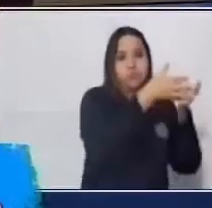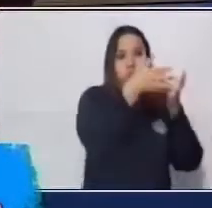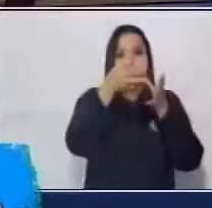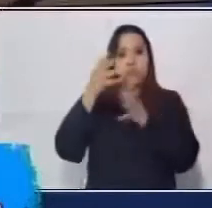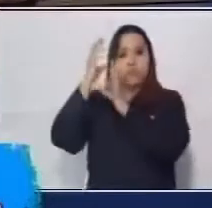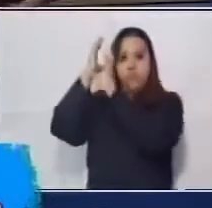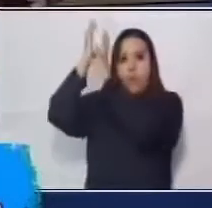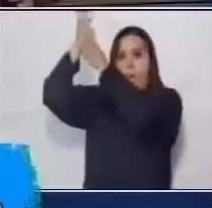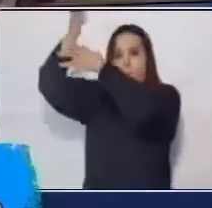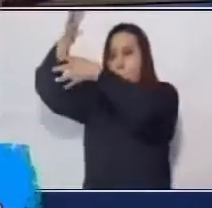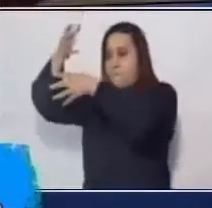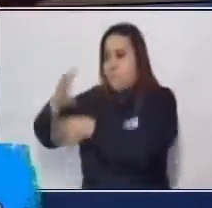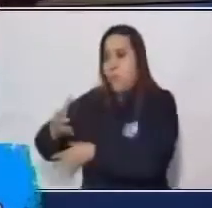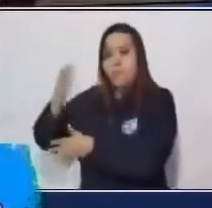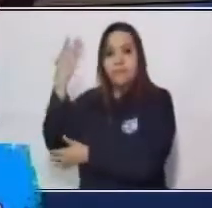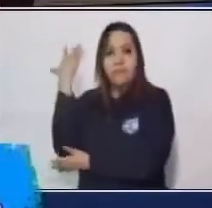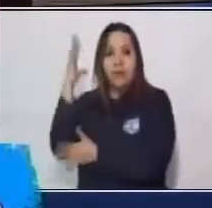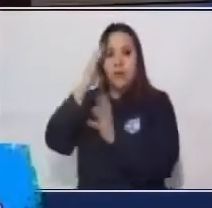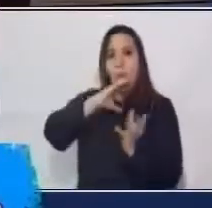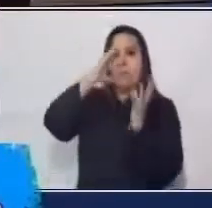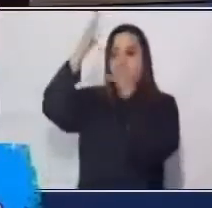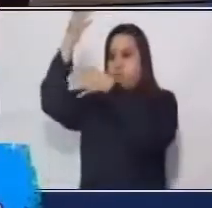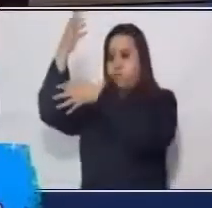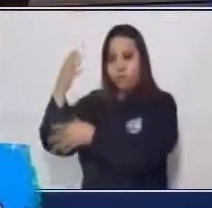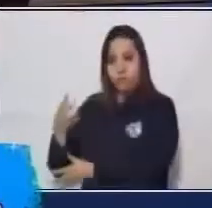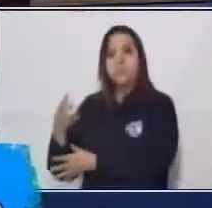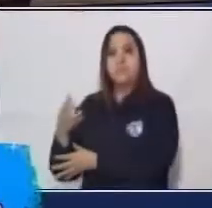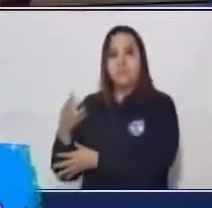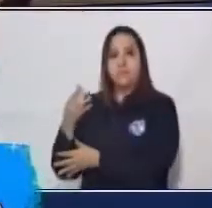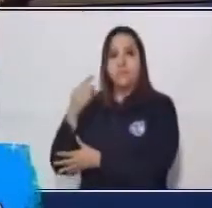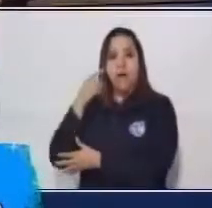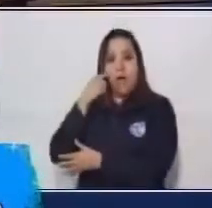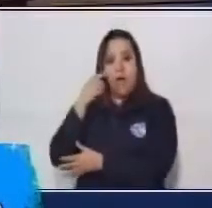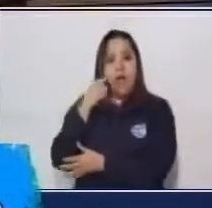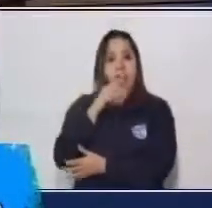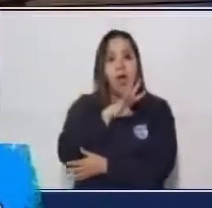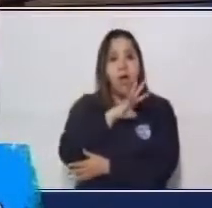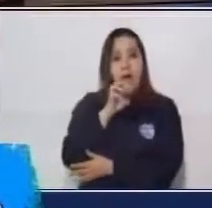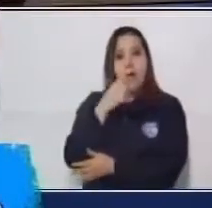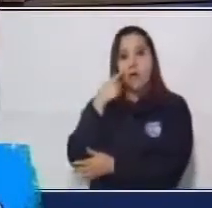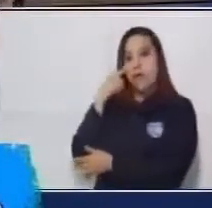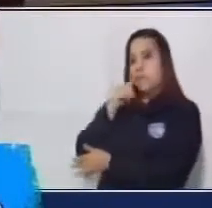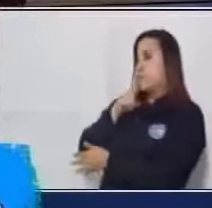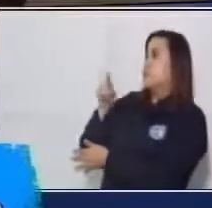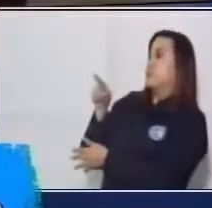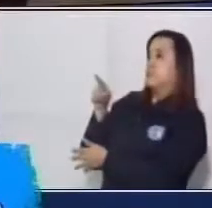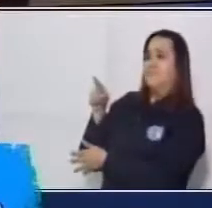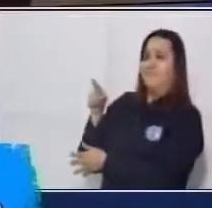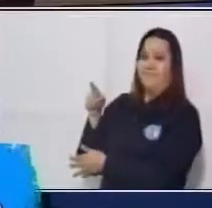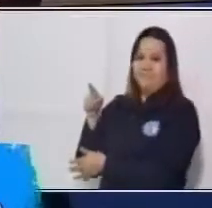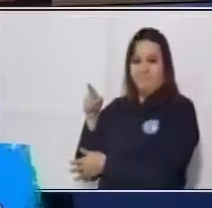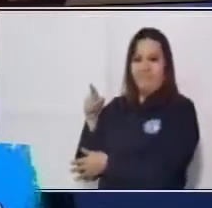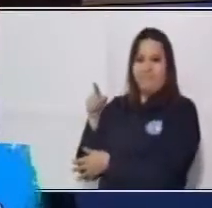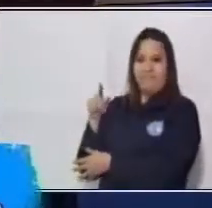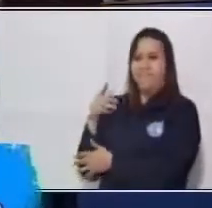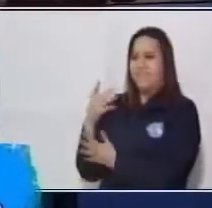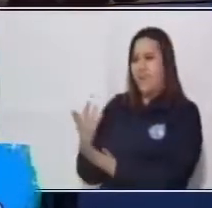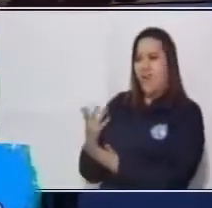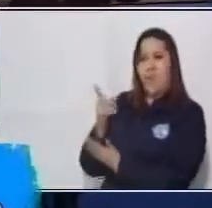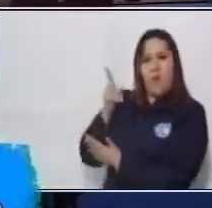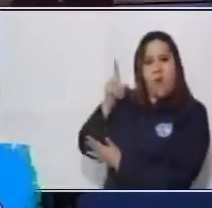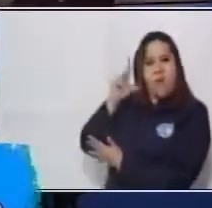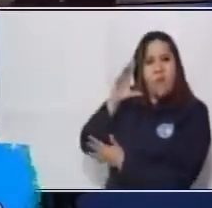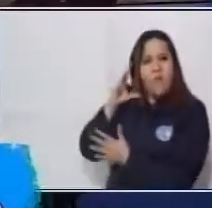donde ellos lo necesitaban. Pero estos 400 muchachos no lo tomaron muy bien. Dijeron, ¿cómo es